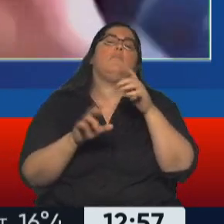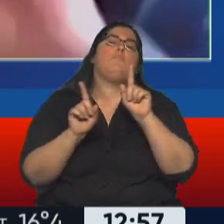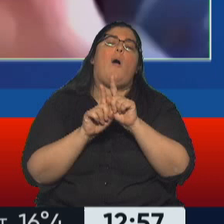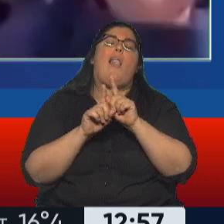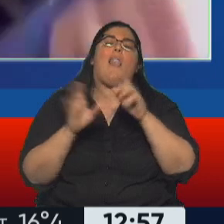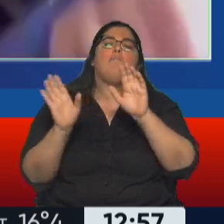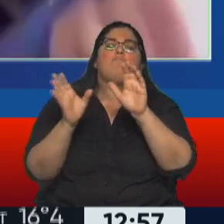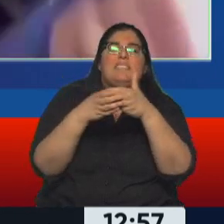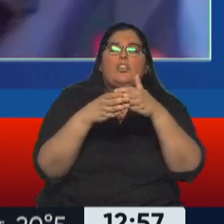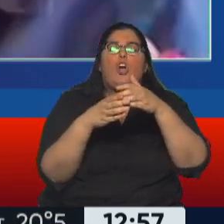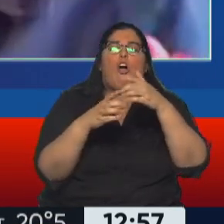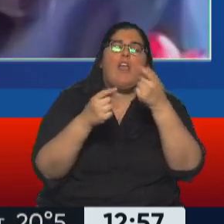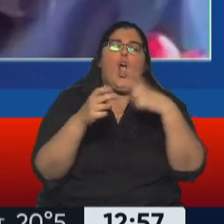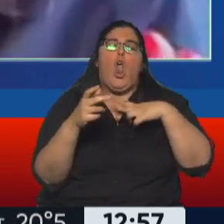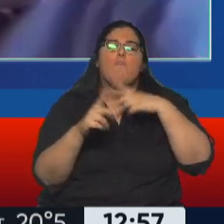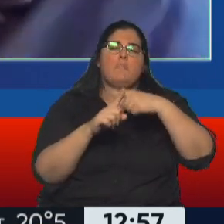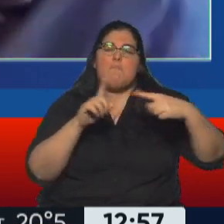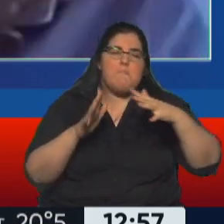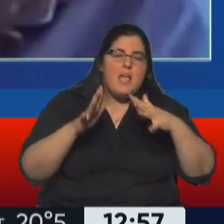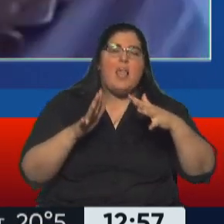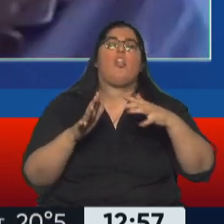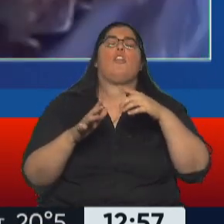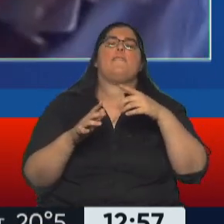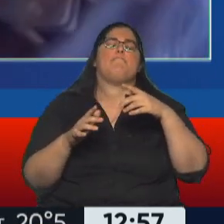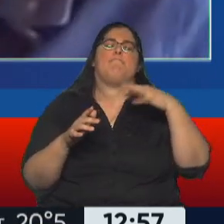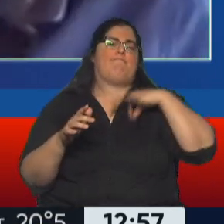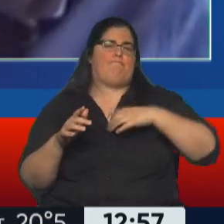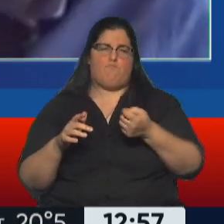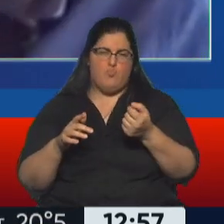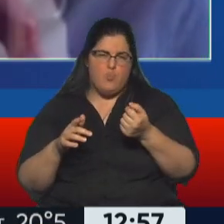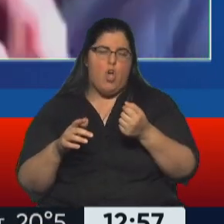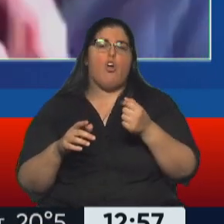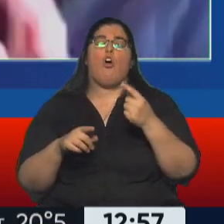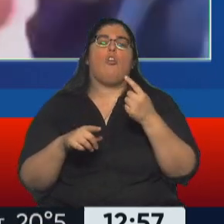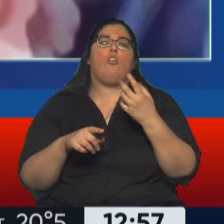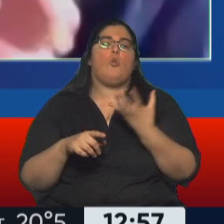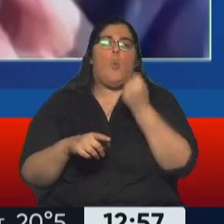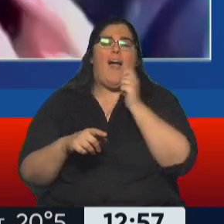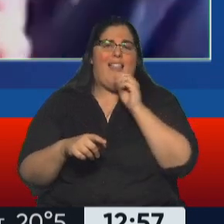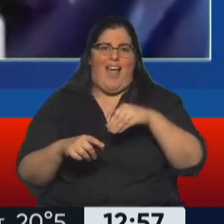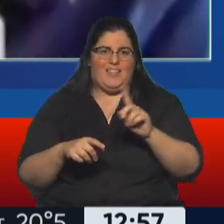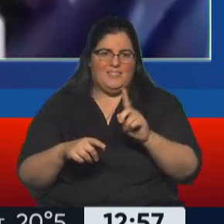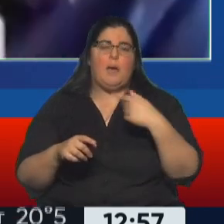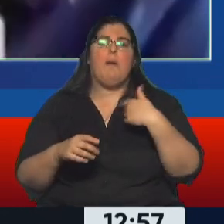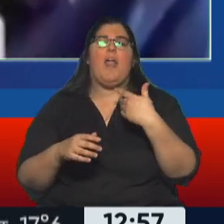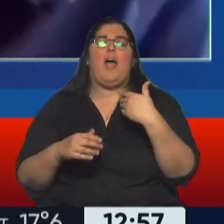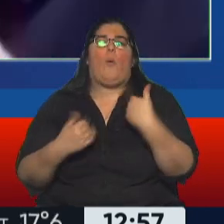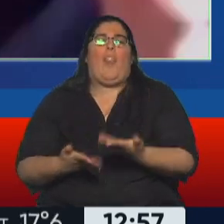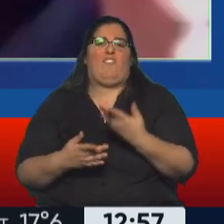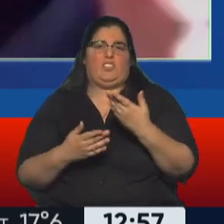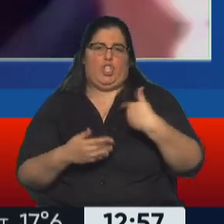encima de la línea de pobreza y ya no son elegibles para beneficios sociales. Y ese grupo, digamos, de gente que